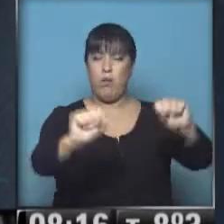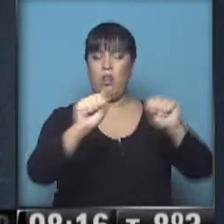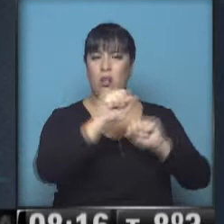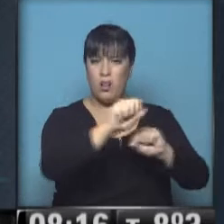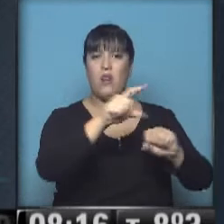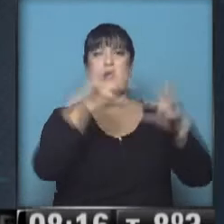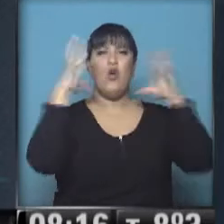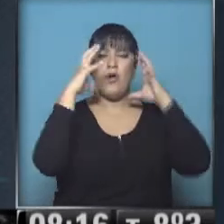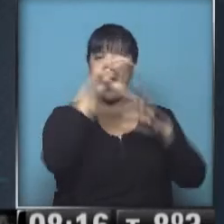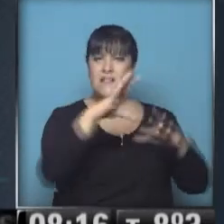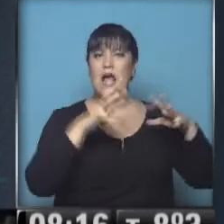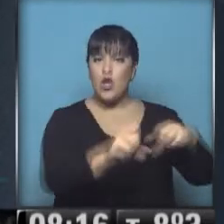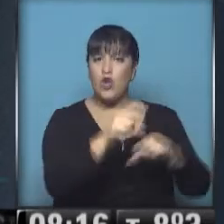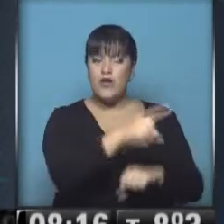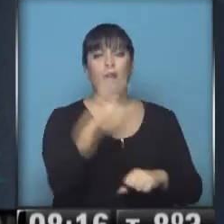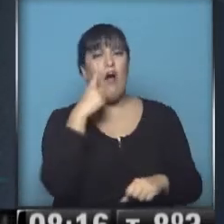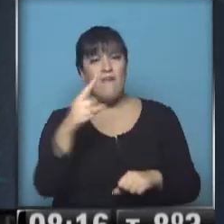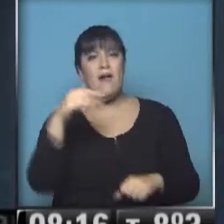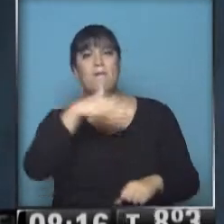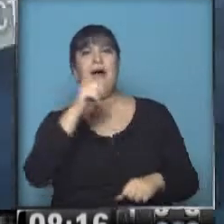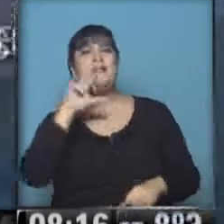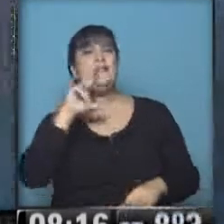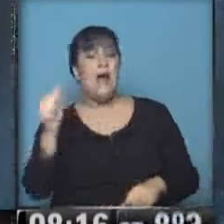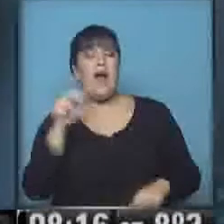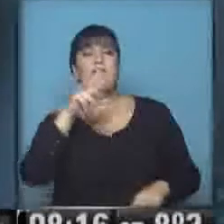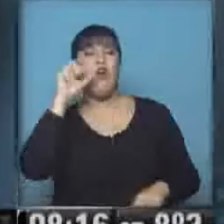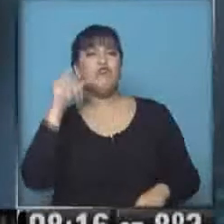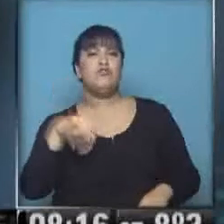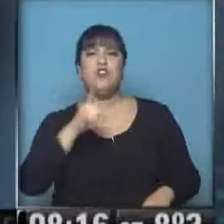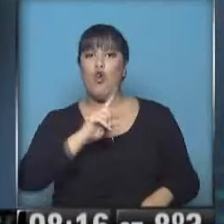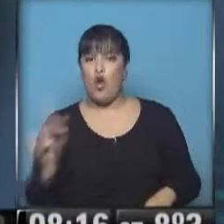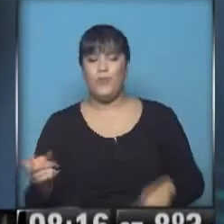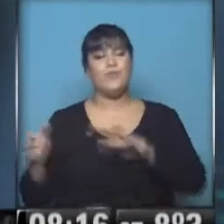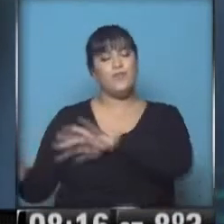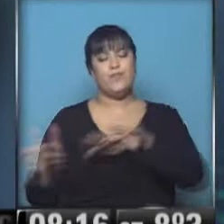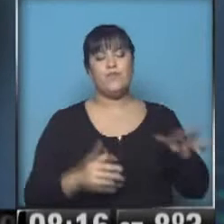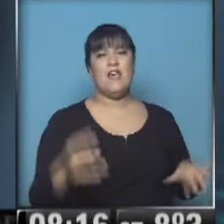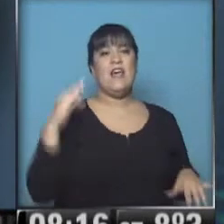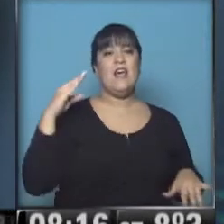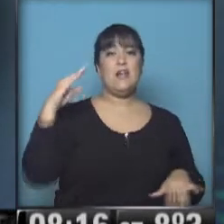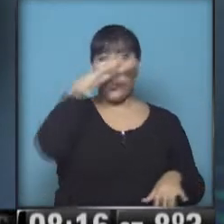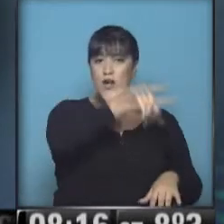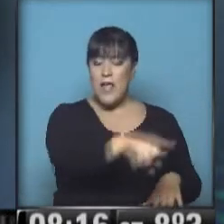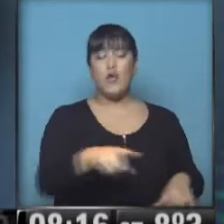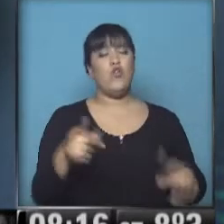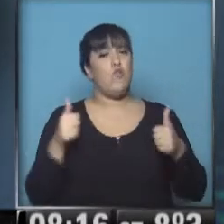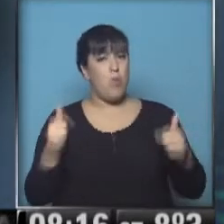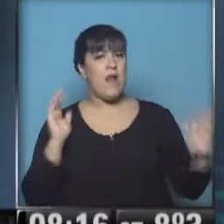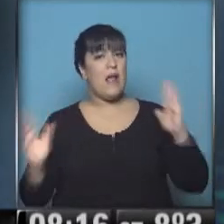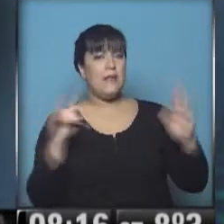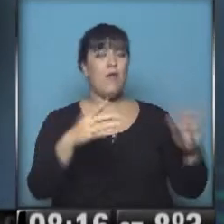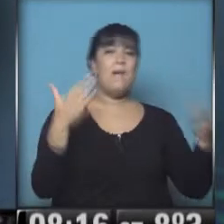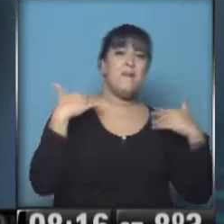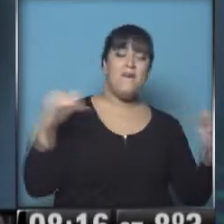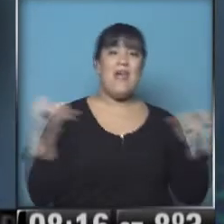de un local investigado por trata de personas. Nos ubicamos en Río Negro, se espera una buena temporada, primavera